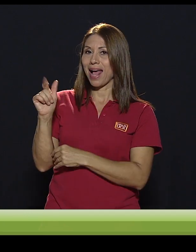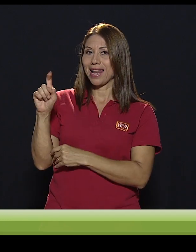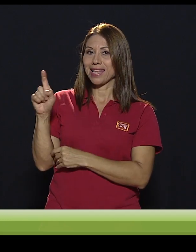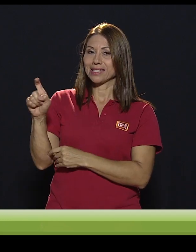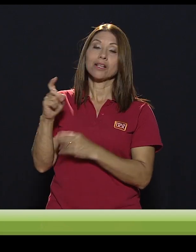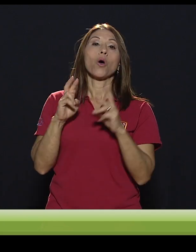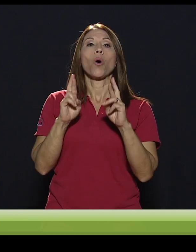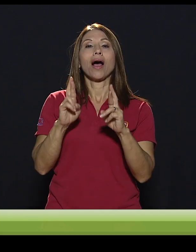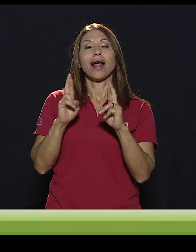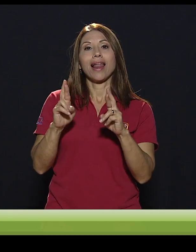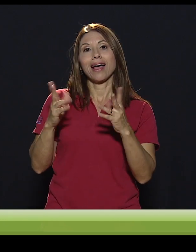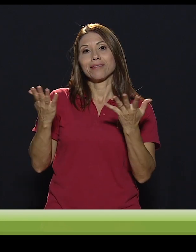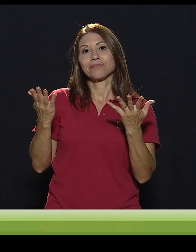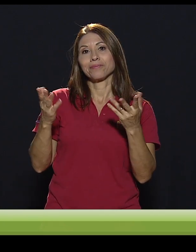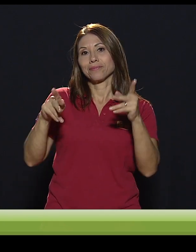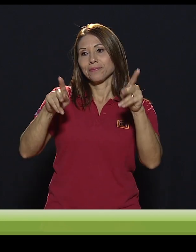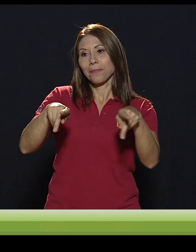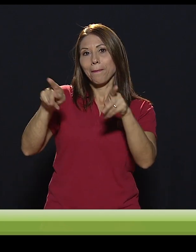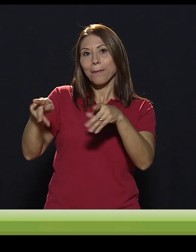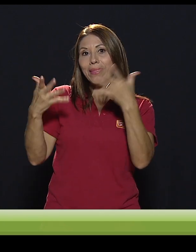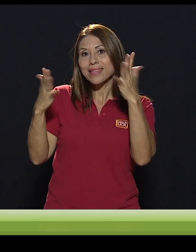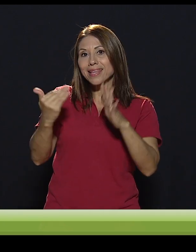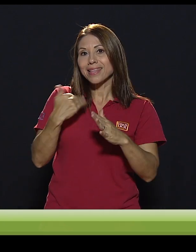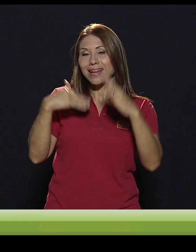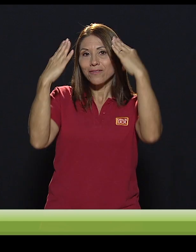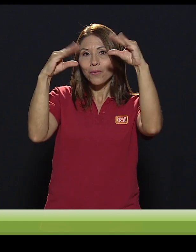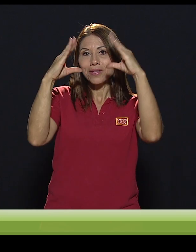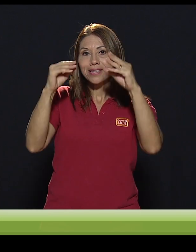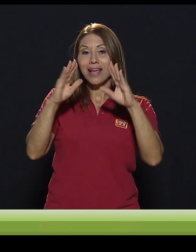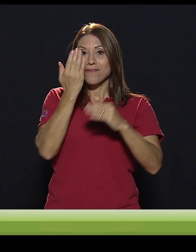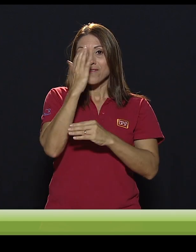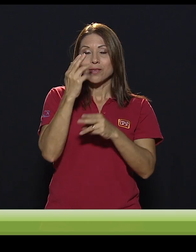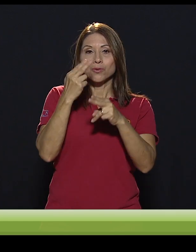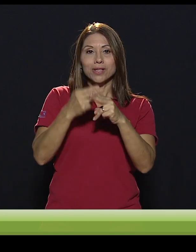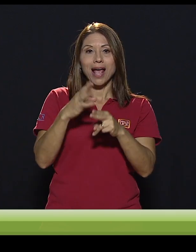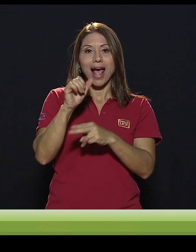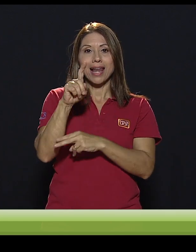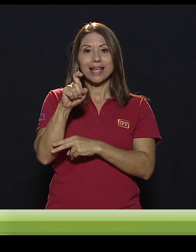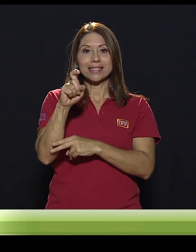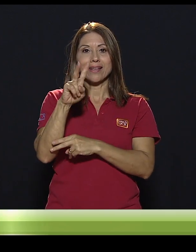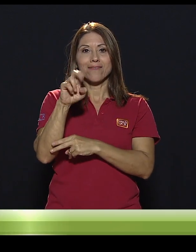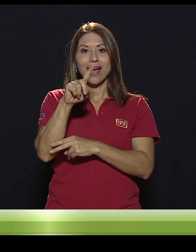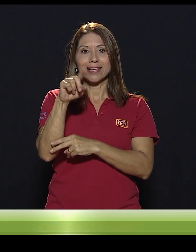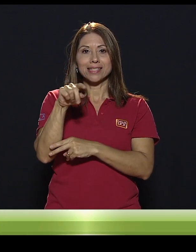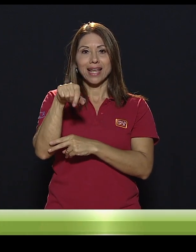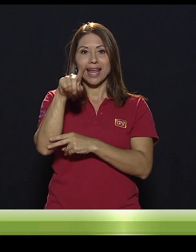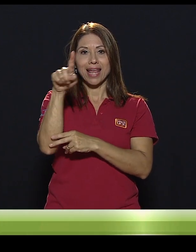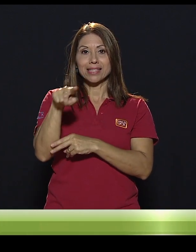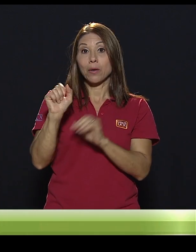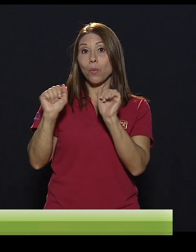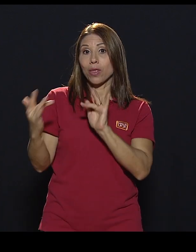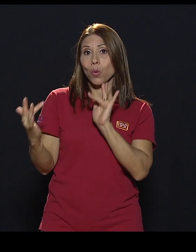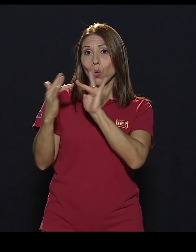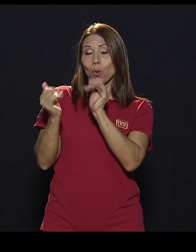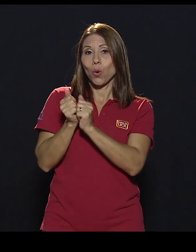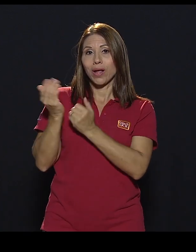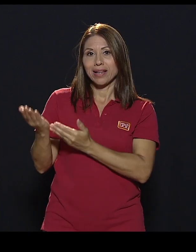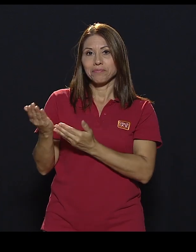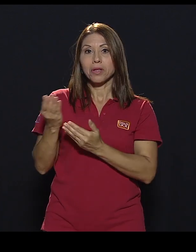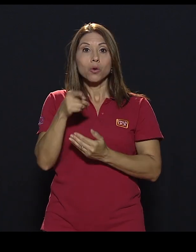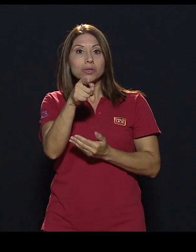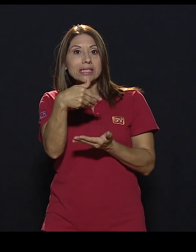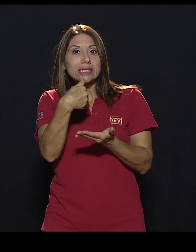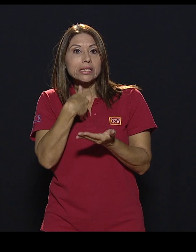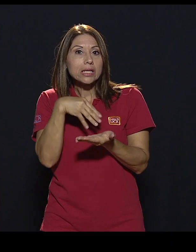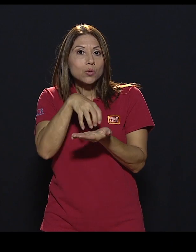gracias, Alex, y ojalá que, bueno, ahí la gente le quedó el dato en Facebook a Alex Vázquez, si pueden contactarse con él, y pues si tienen alguna